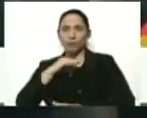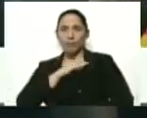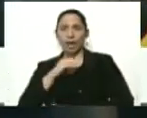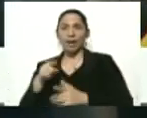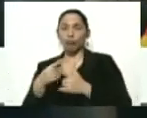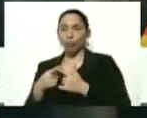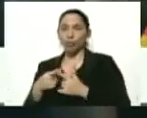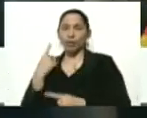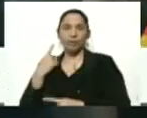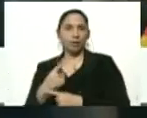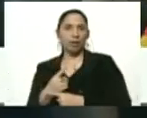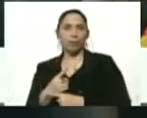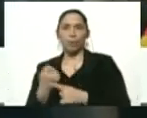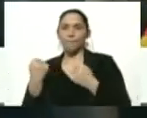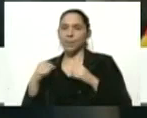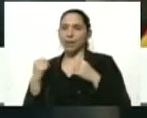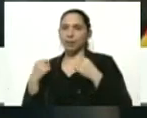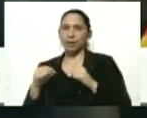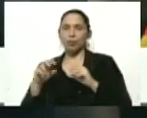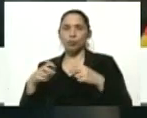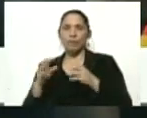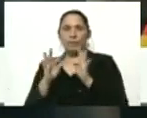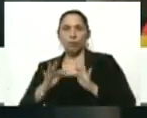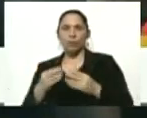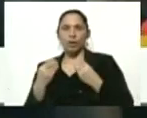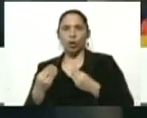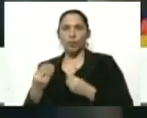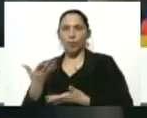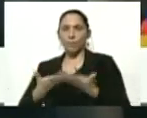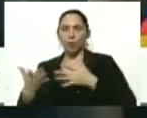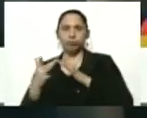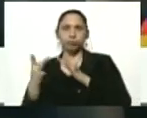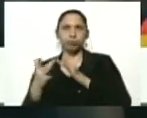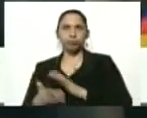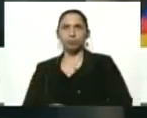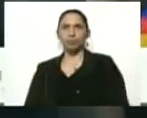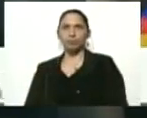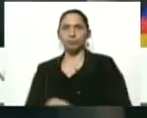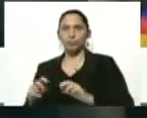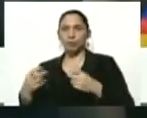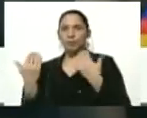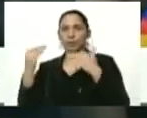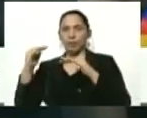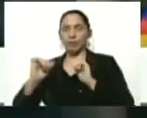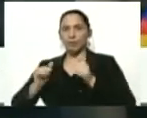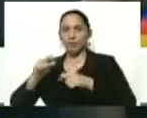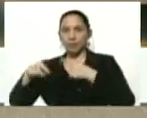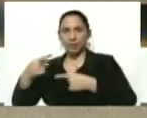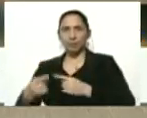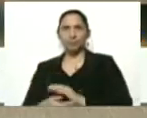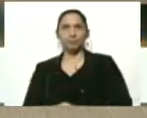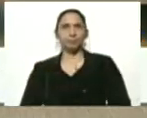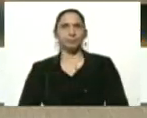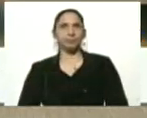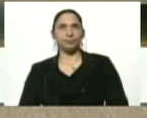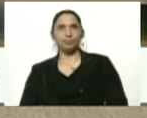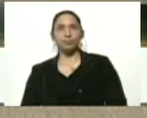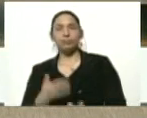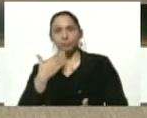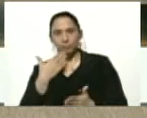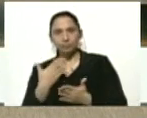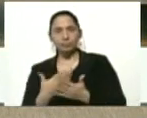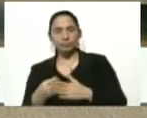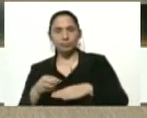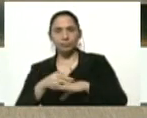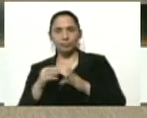debemos practicar esta nueva manera de relacionarlos en esta nueva etapa que comienza mañana vicepresidenta muchísimas gracias